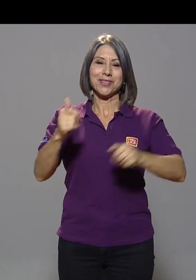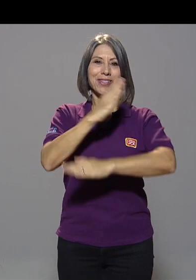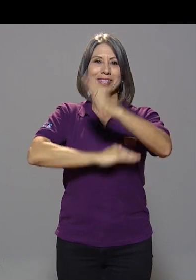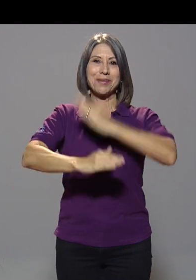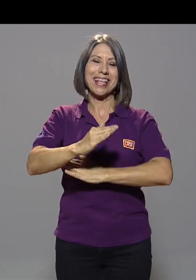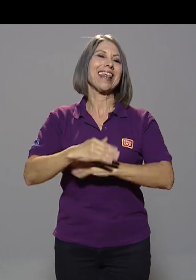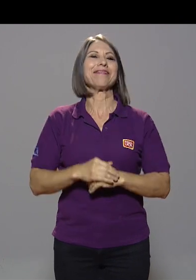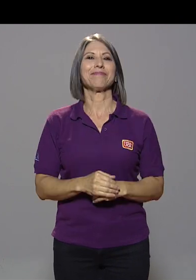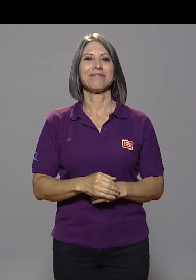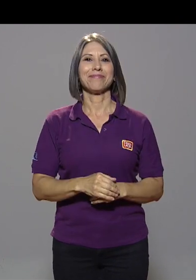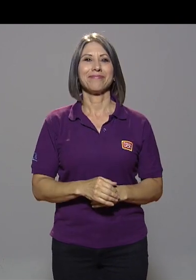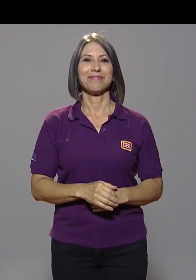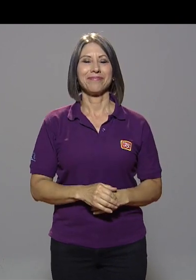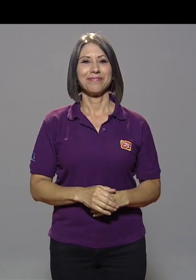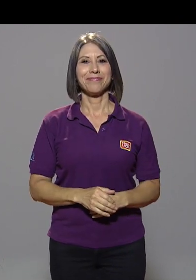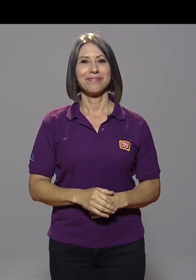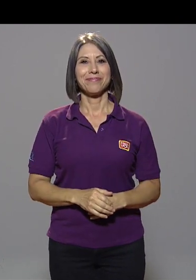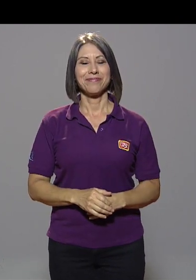discapacidad.